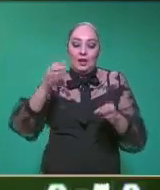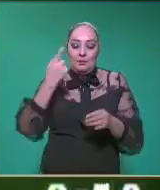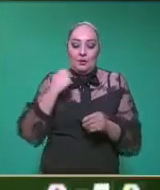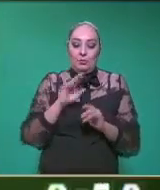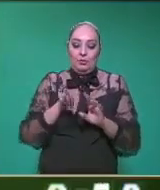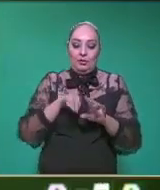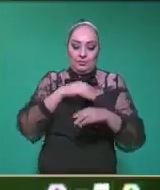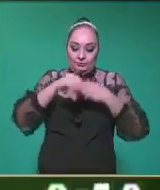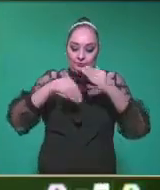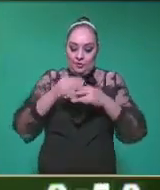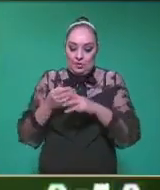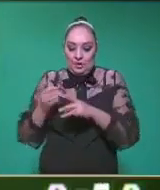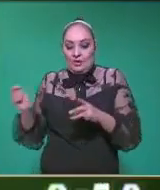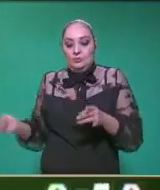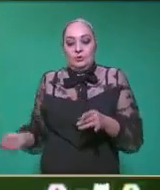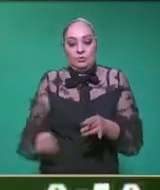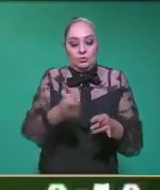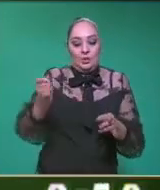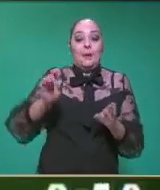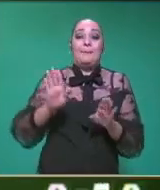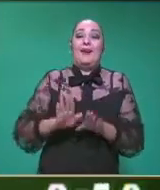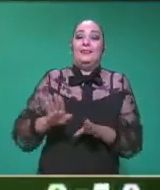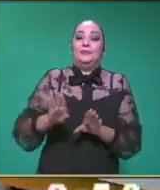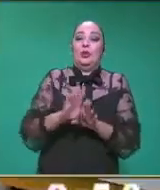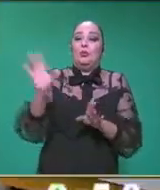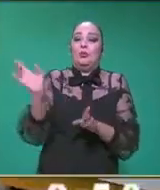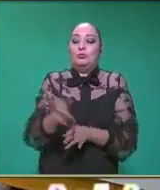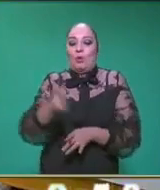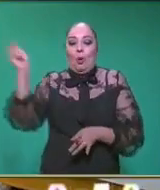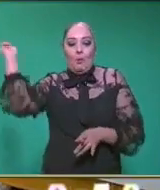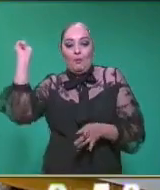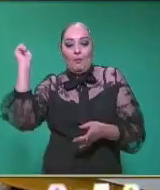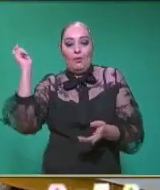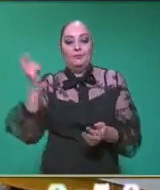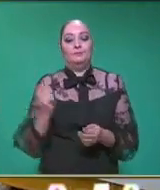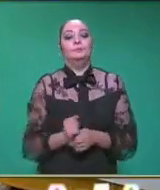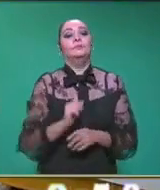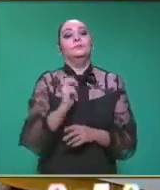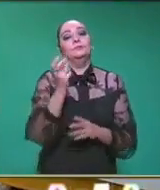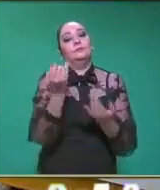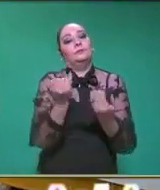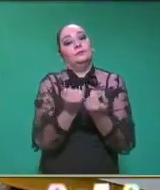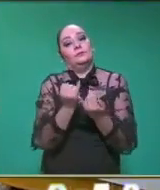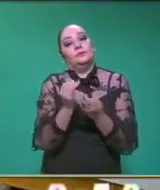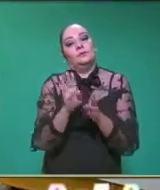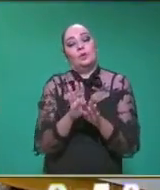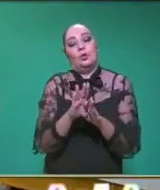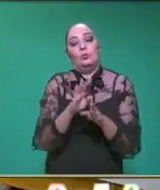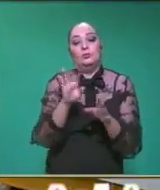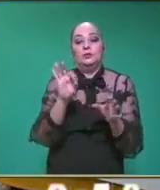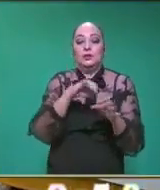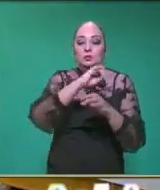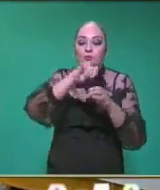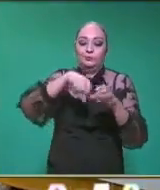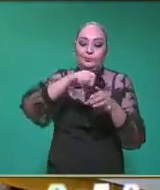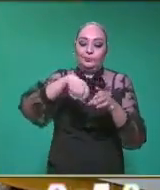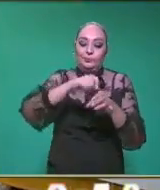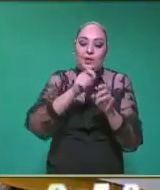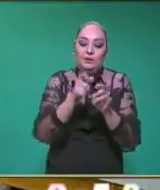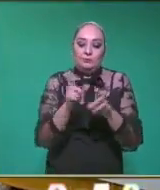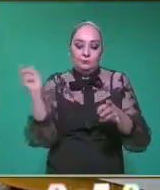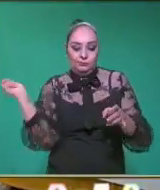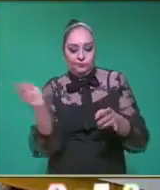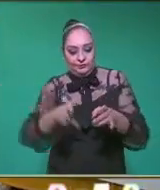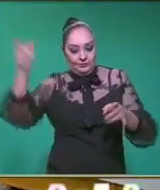impulsar el objeto como si fuera un trompo, ¿verdad? Como si fuera una cuerda, el implemento que estamos utilizando.